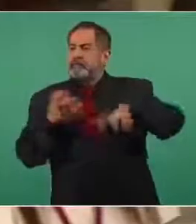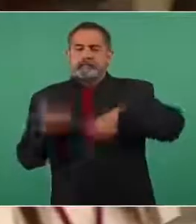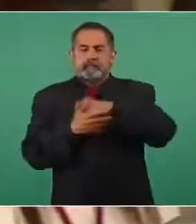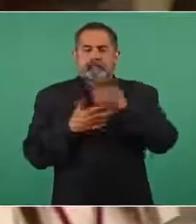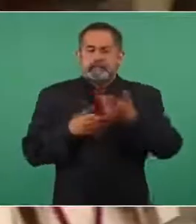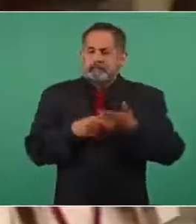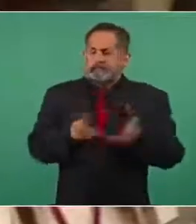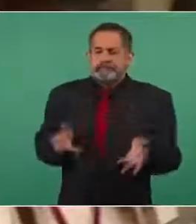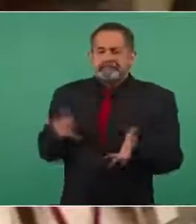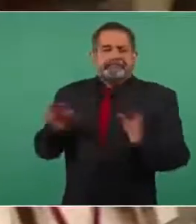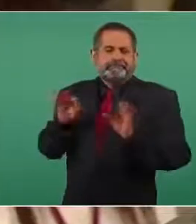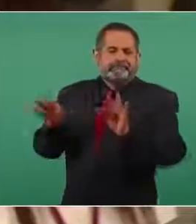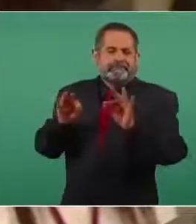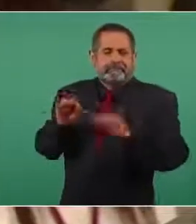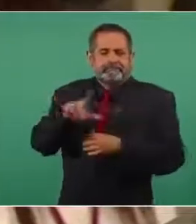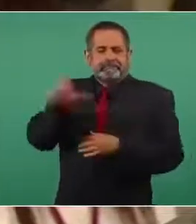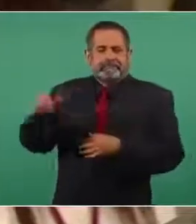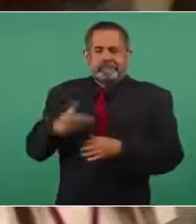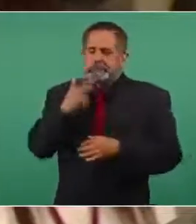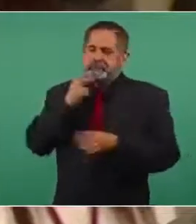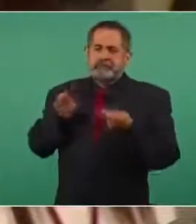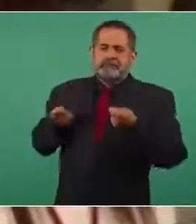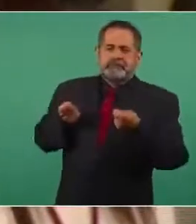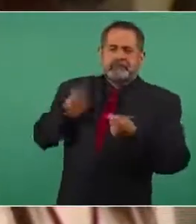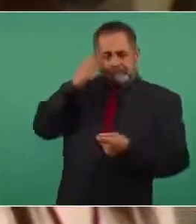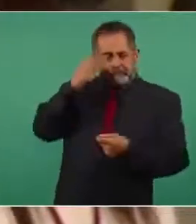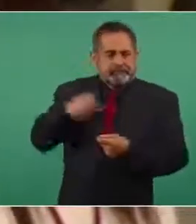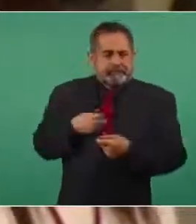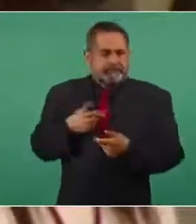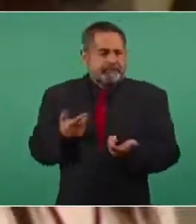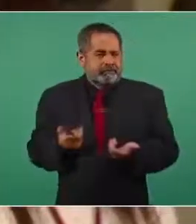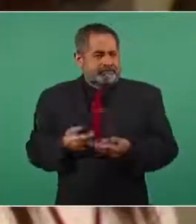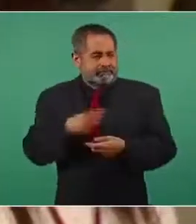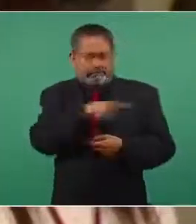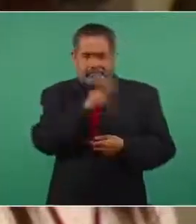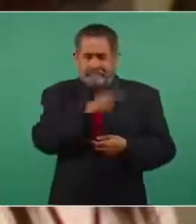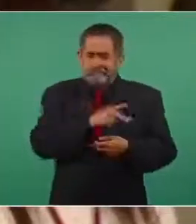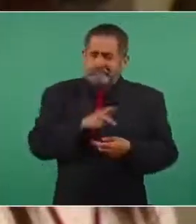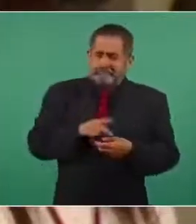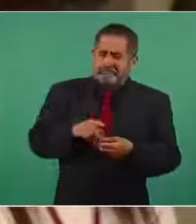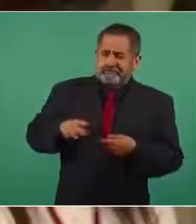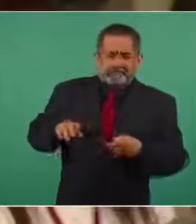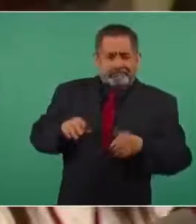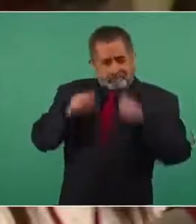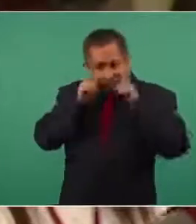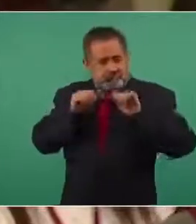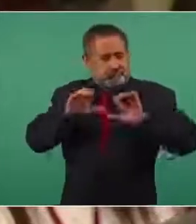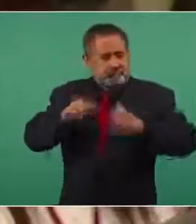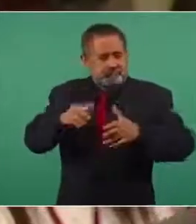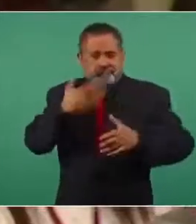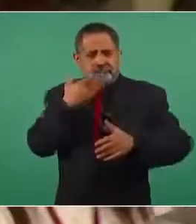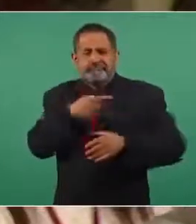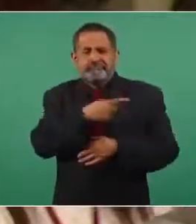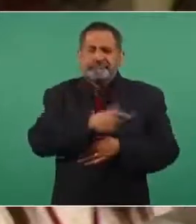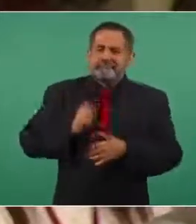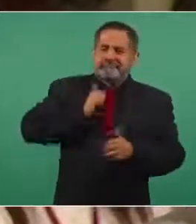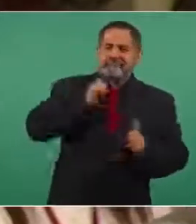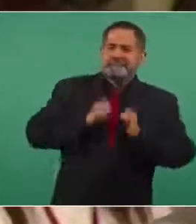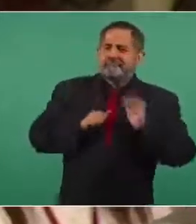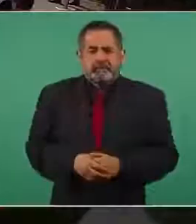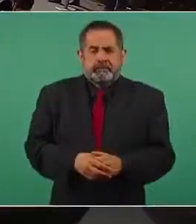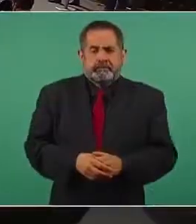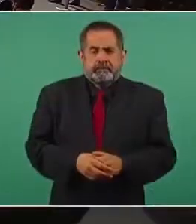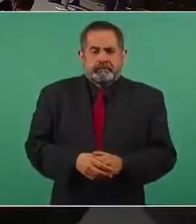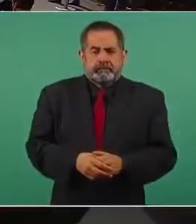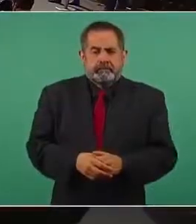asusan para después utilizarlas. En realidad estos temas no les interesan, solamente es para generar este malestar